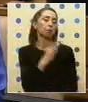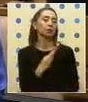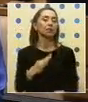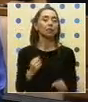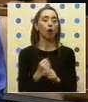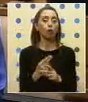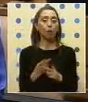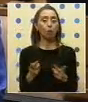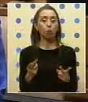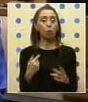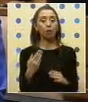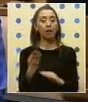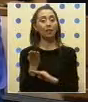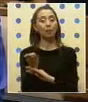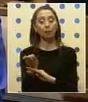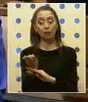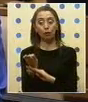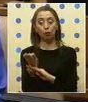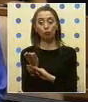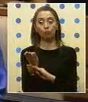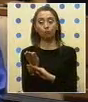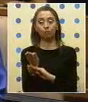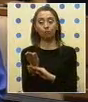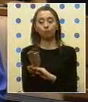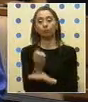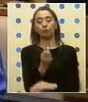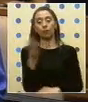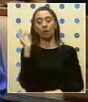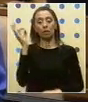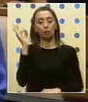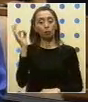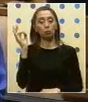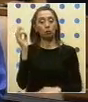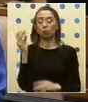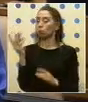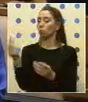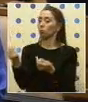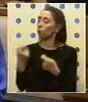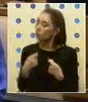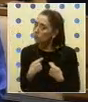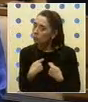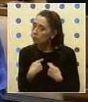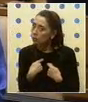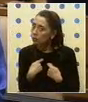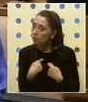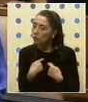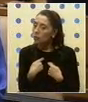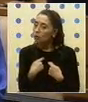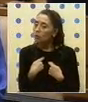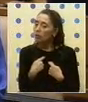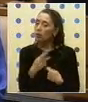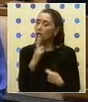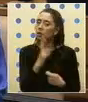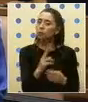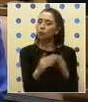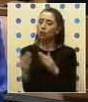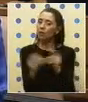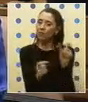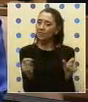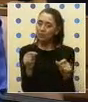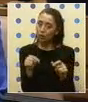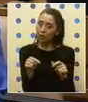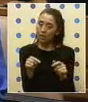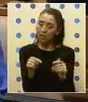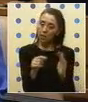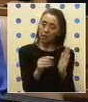Públicas a la cual le hemos solicitado varias reuniones y que no han sido entregadas, que le responda a los vecinos de esta zona a la cual